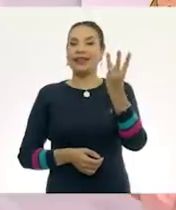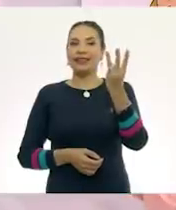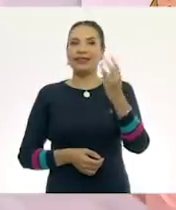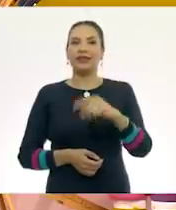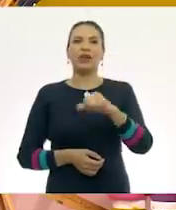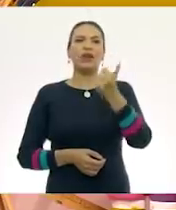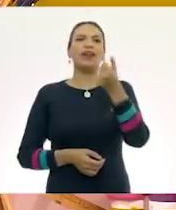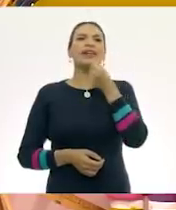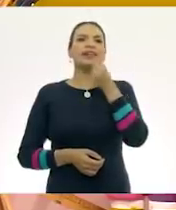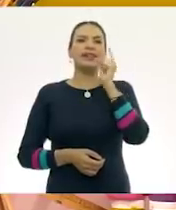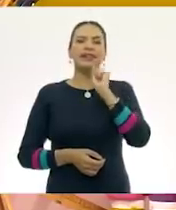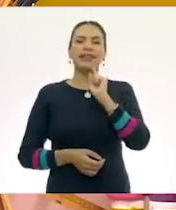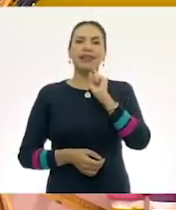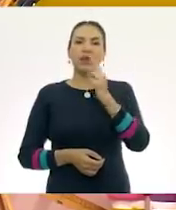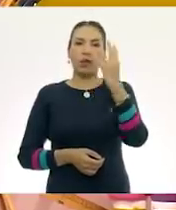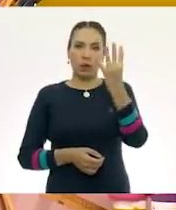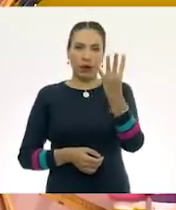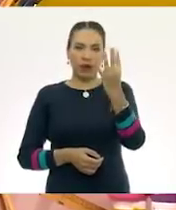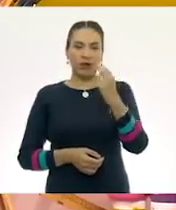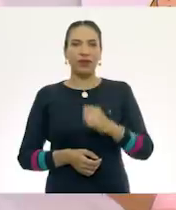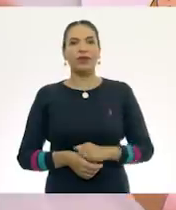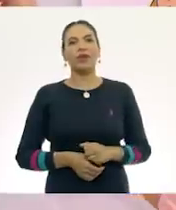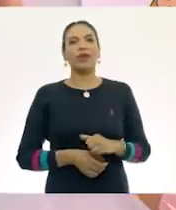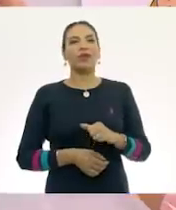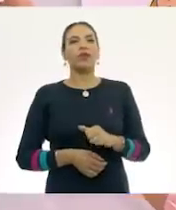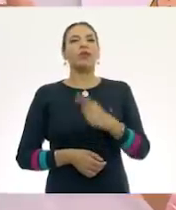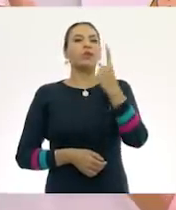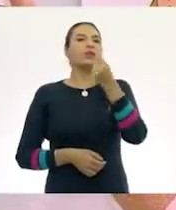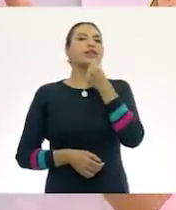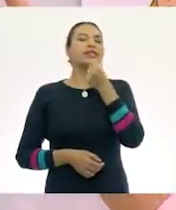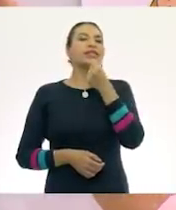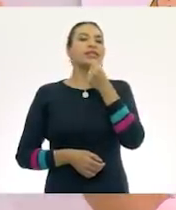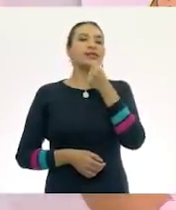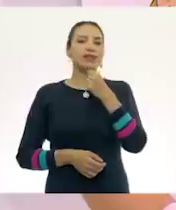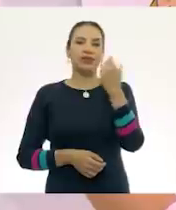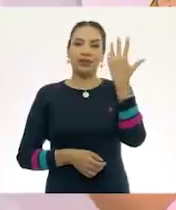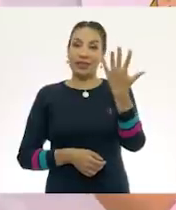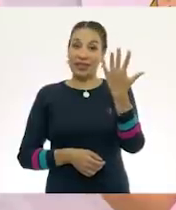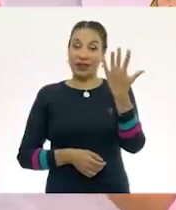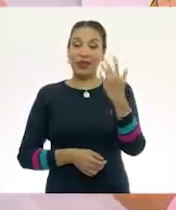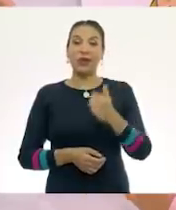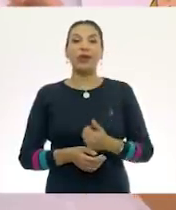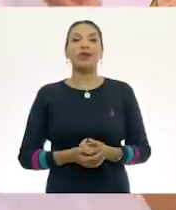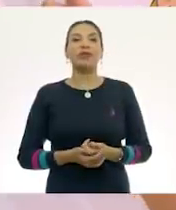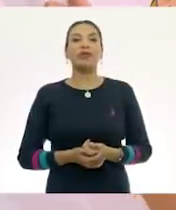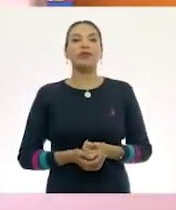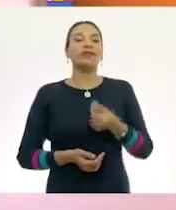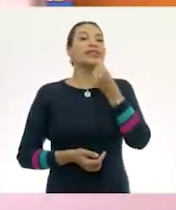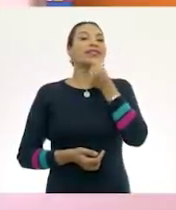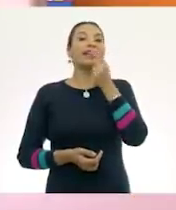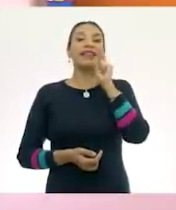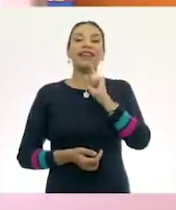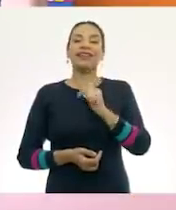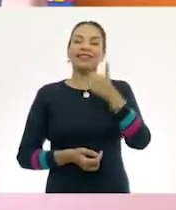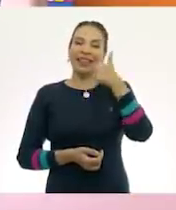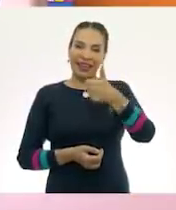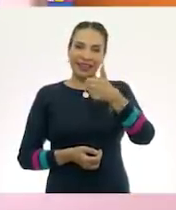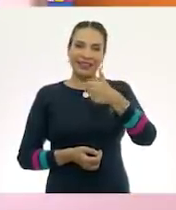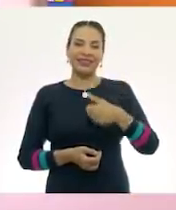otra niña, cuatro, un niño, cinco, una niña,